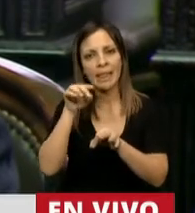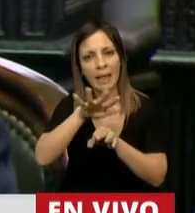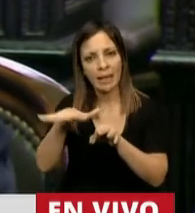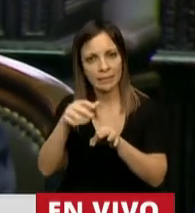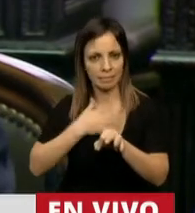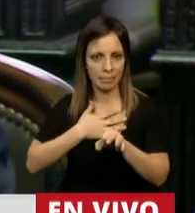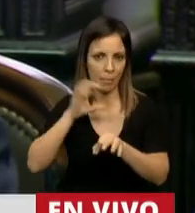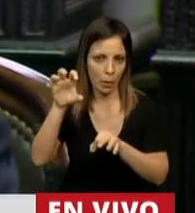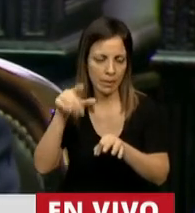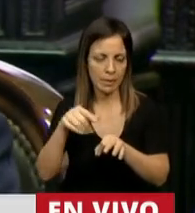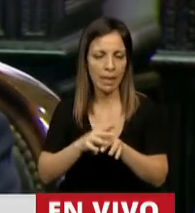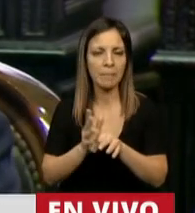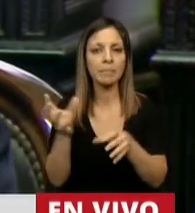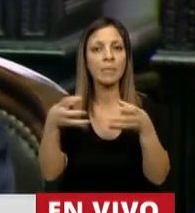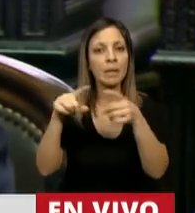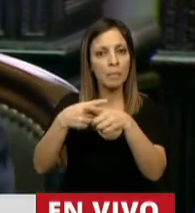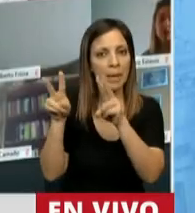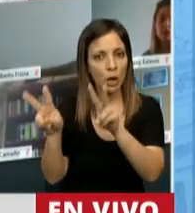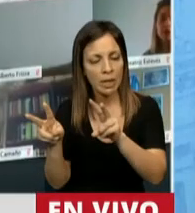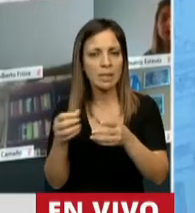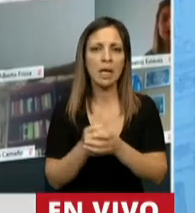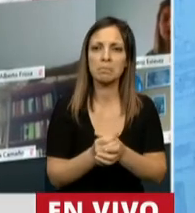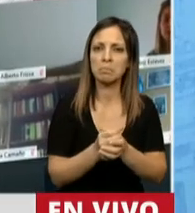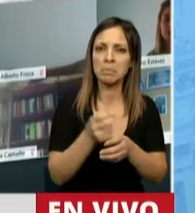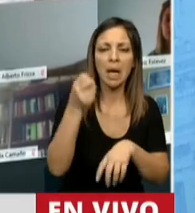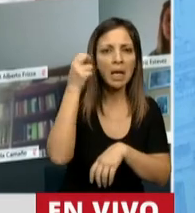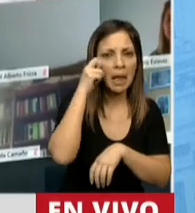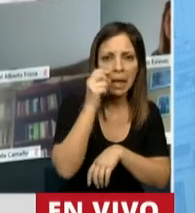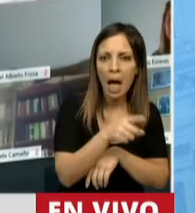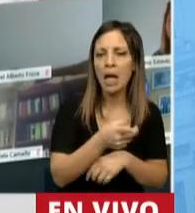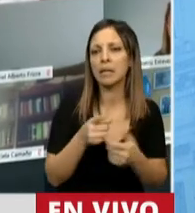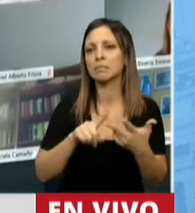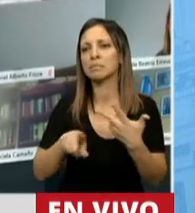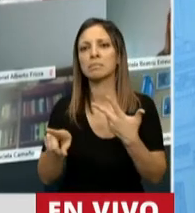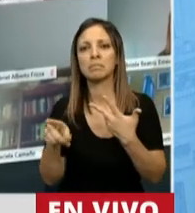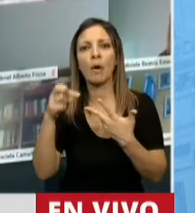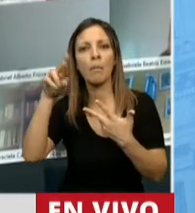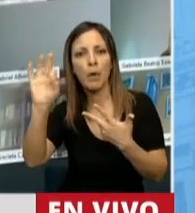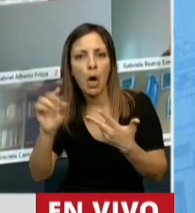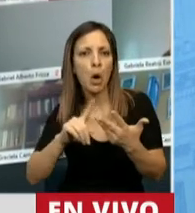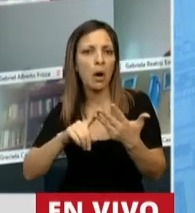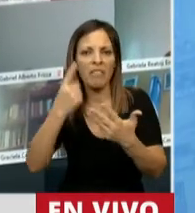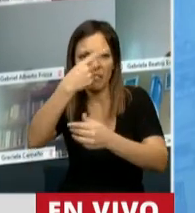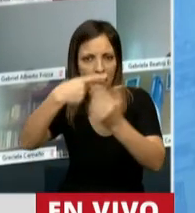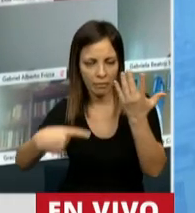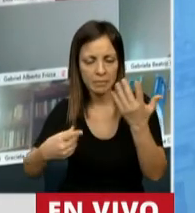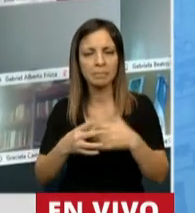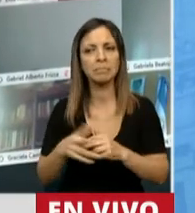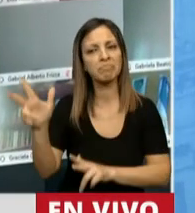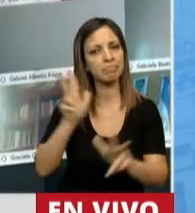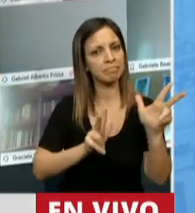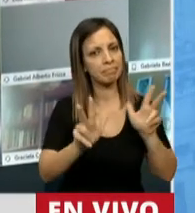intendentes peronistas, intendentes radicales, intendentes del PRO, intendentes vecinalistas, que me